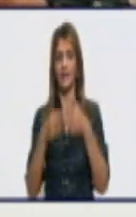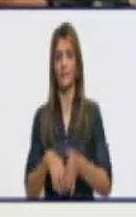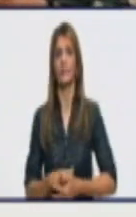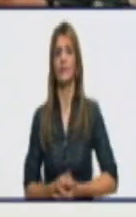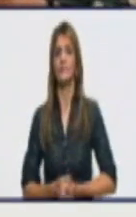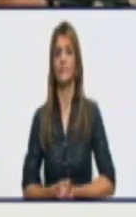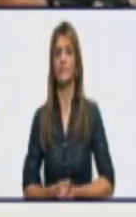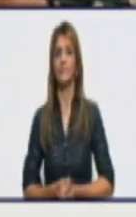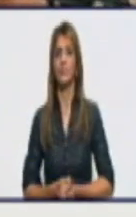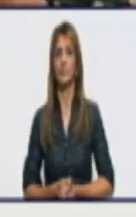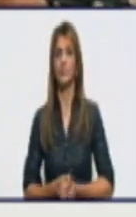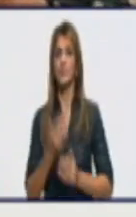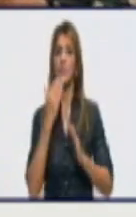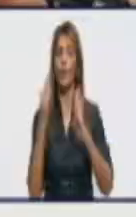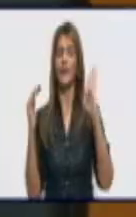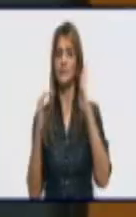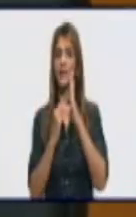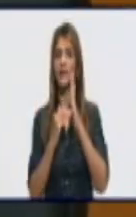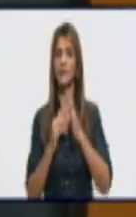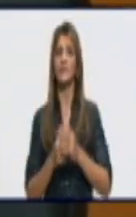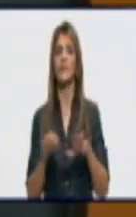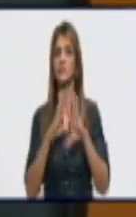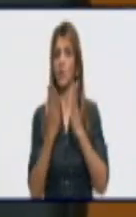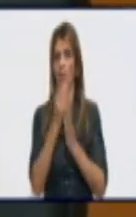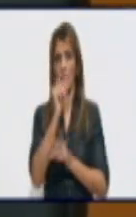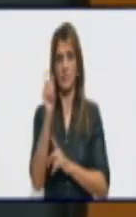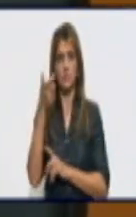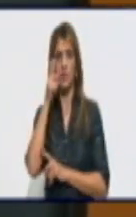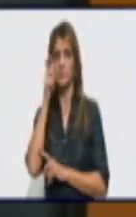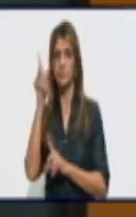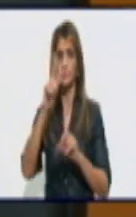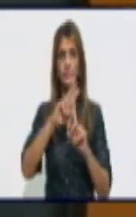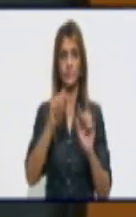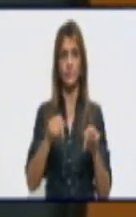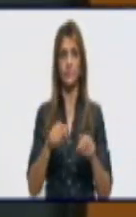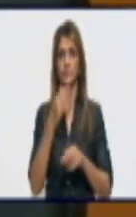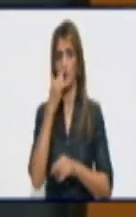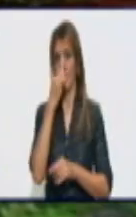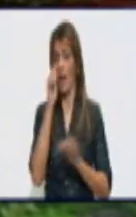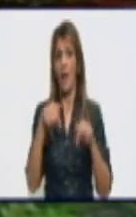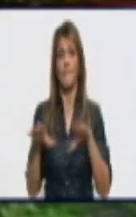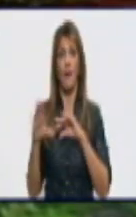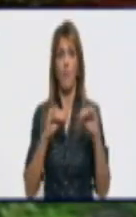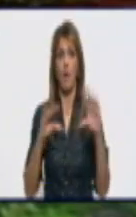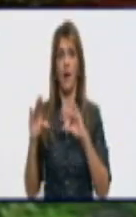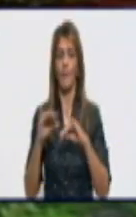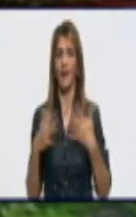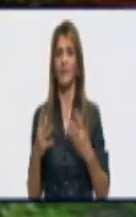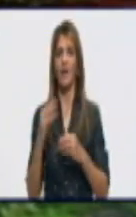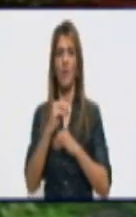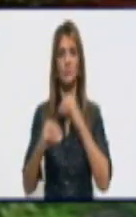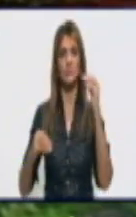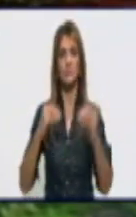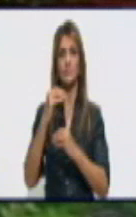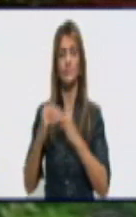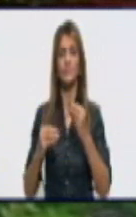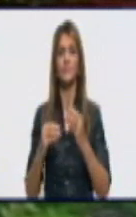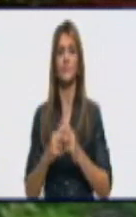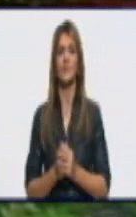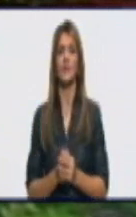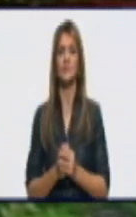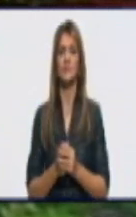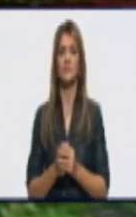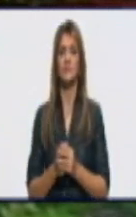Buenas tardes, Yuneb, para ti y para todos los que nos escuchan. Hoy vamos a estar hablando acerca de las modificaciones de las bases de